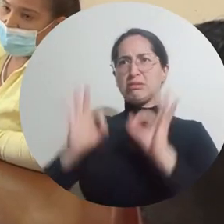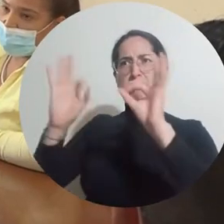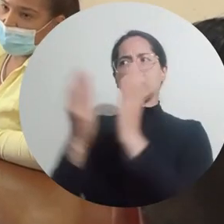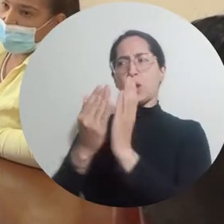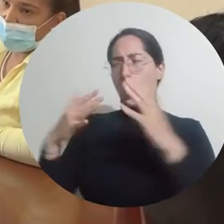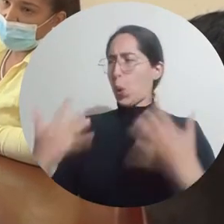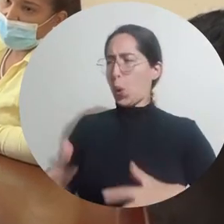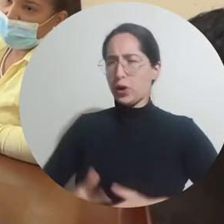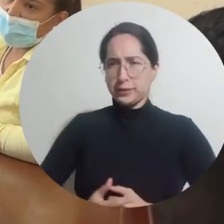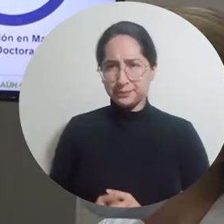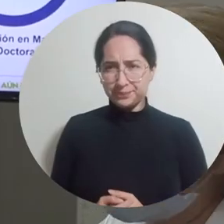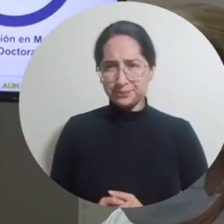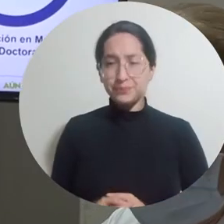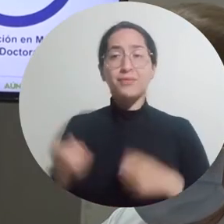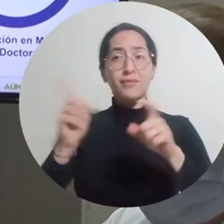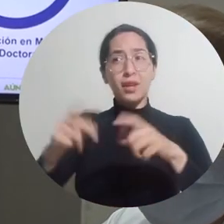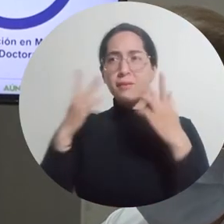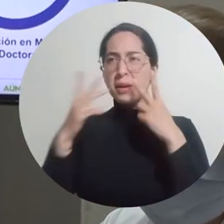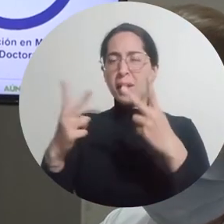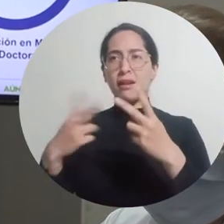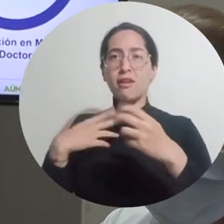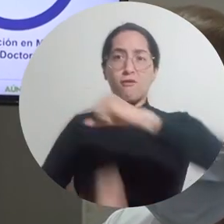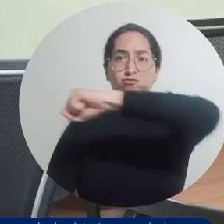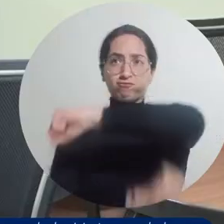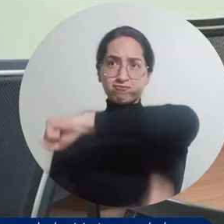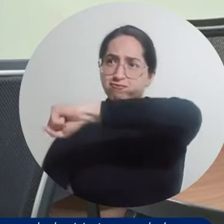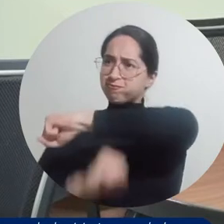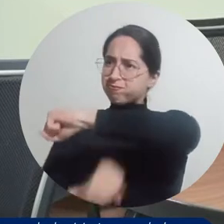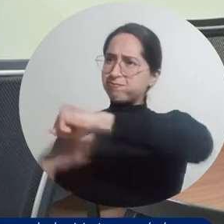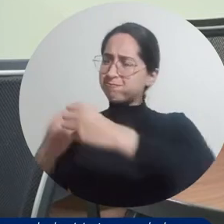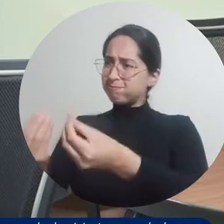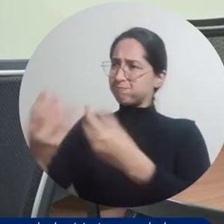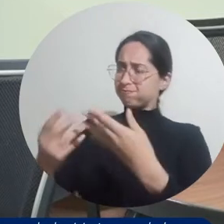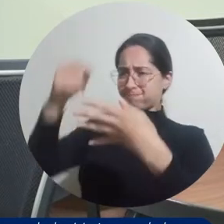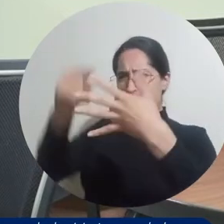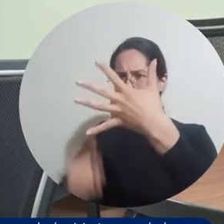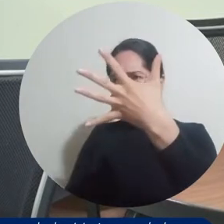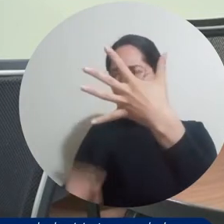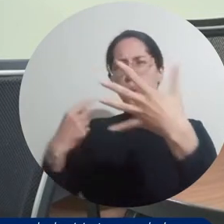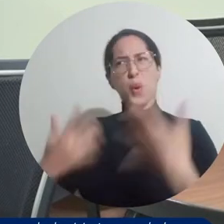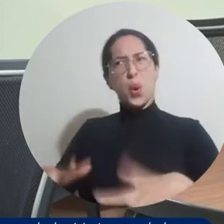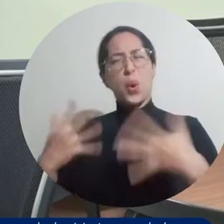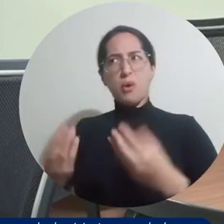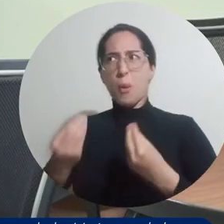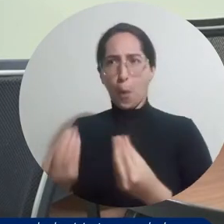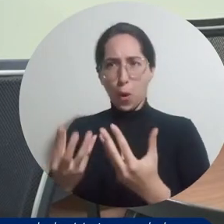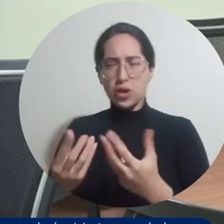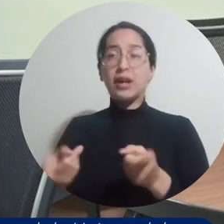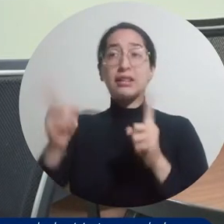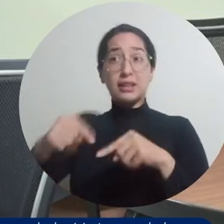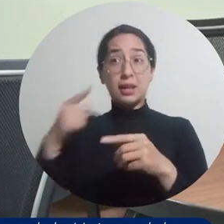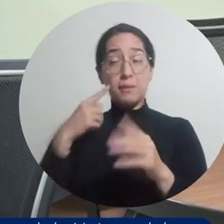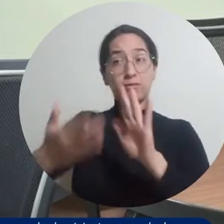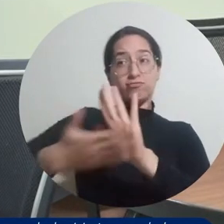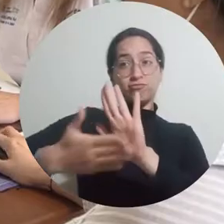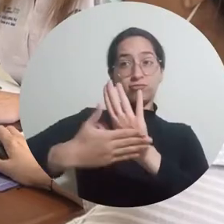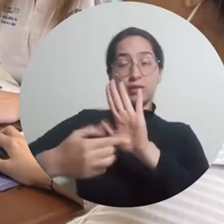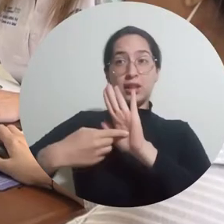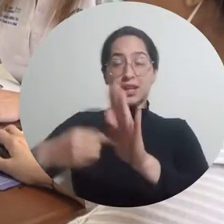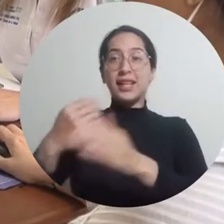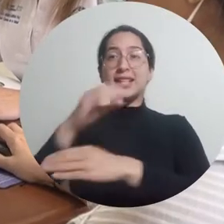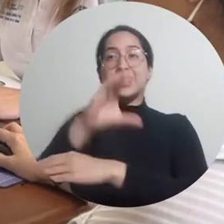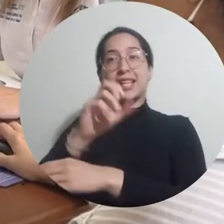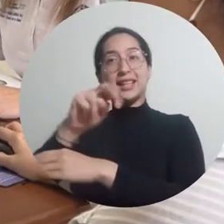como las grandes fortalezas, dice que son muchas. También se evidencia, digamos, lo que ya los pares